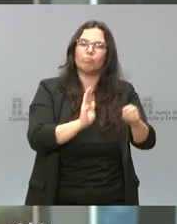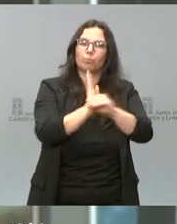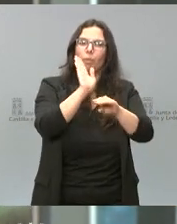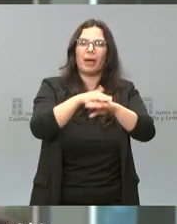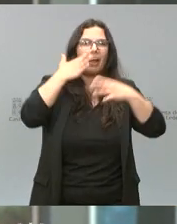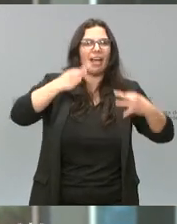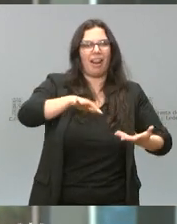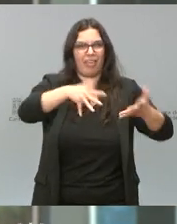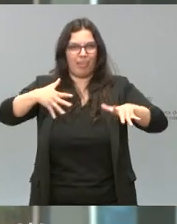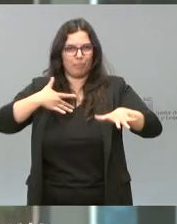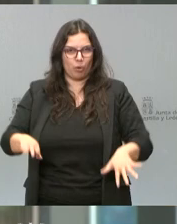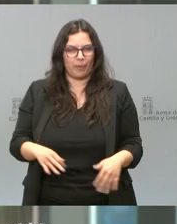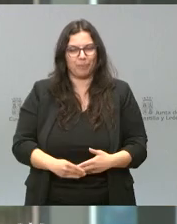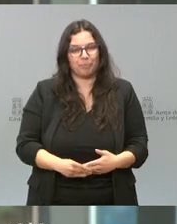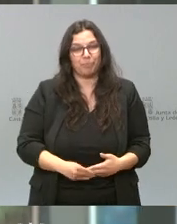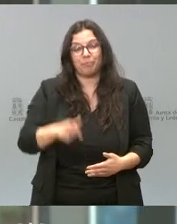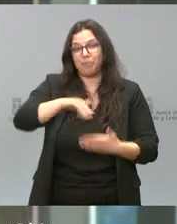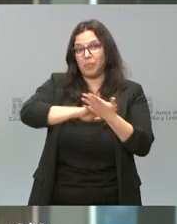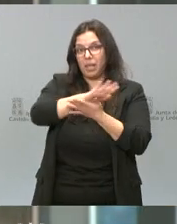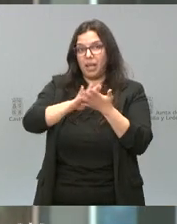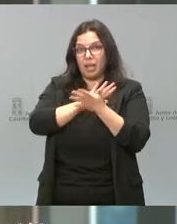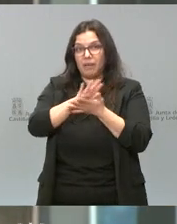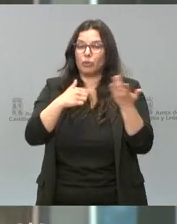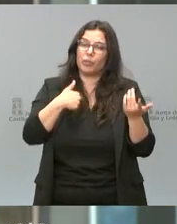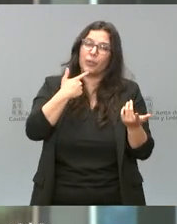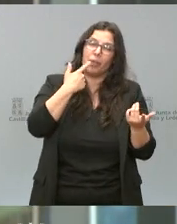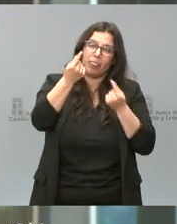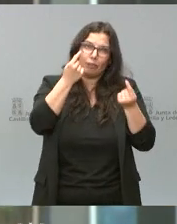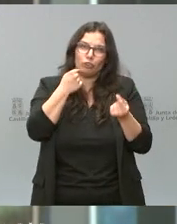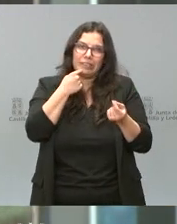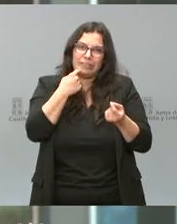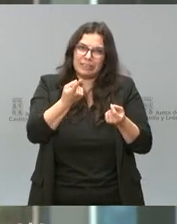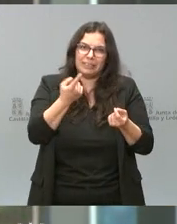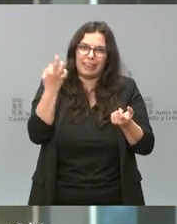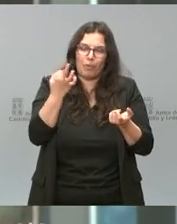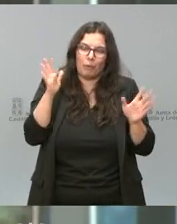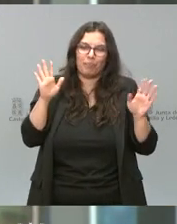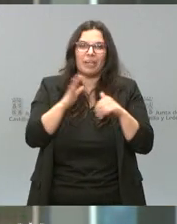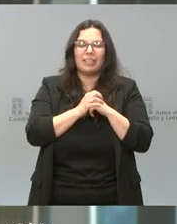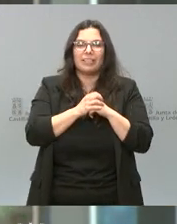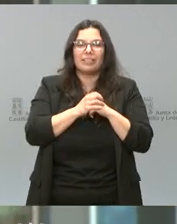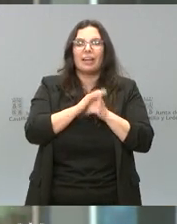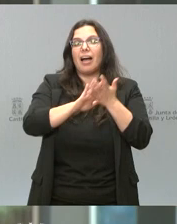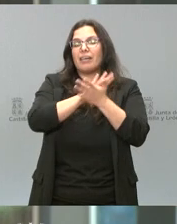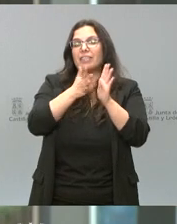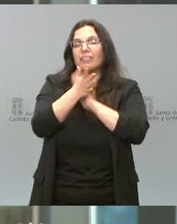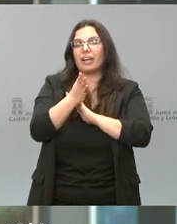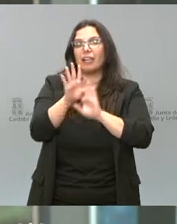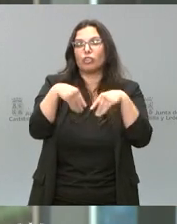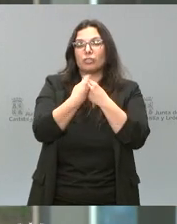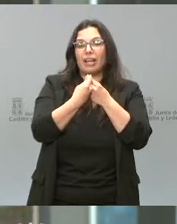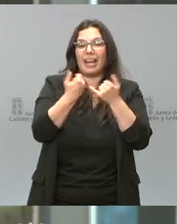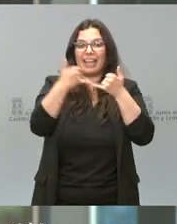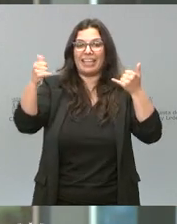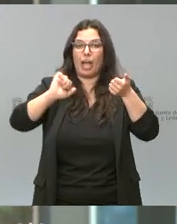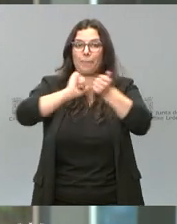Estamos hablando –yo sí que voy a dar cifras, César– de un total de 14 líneas de